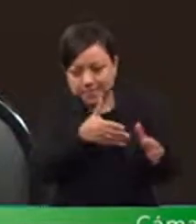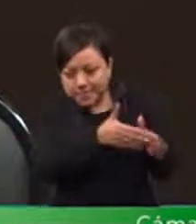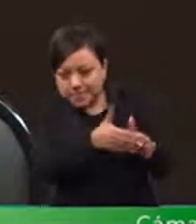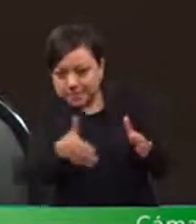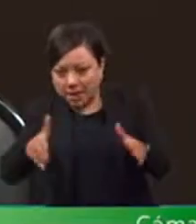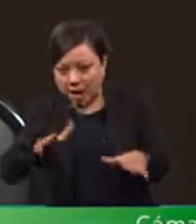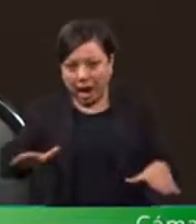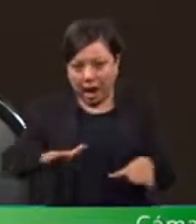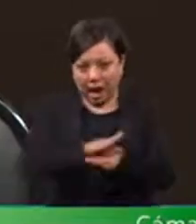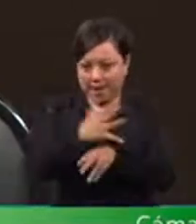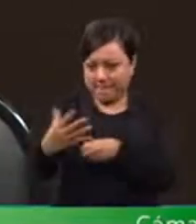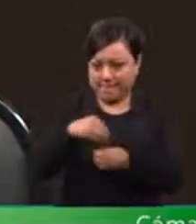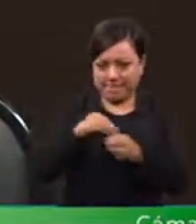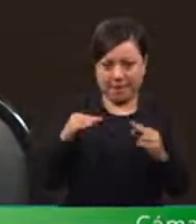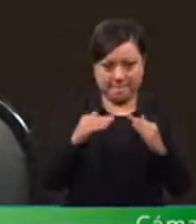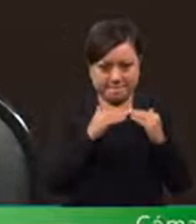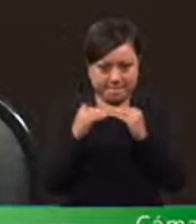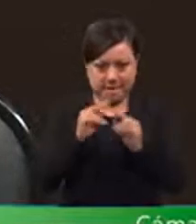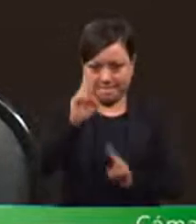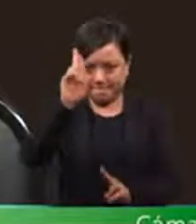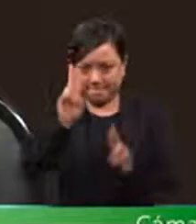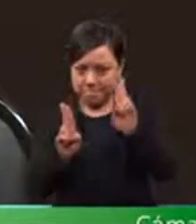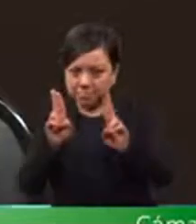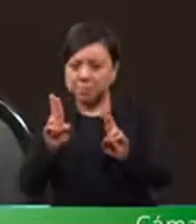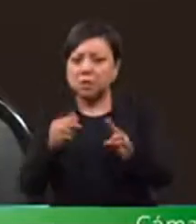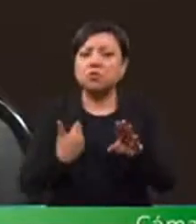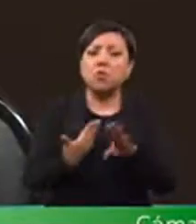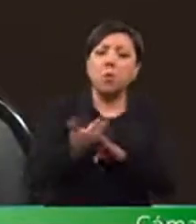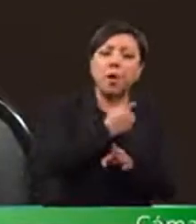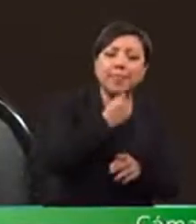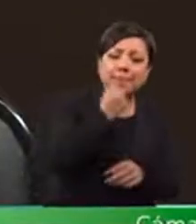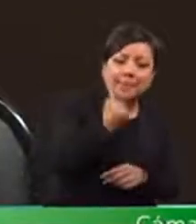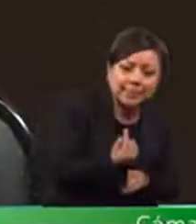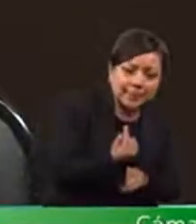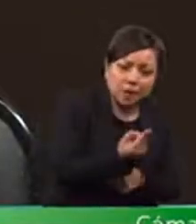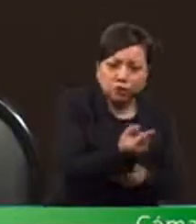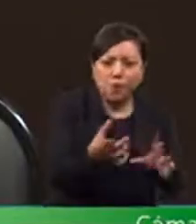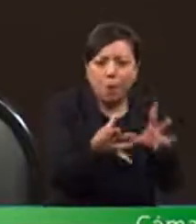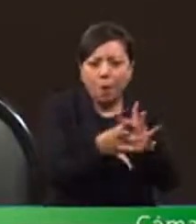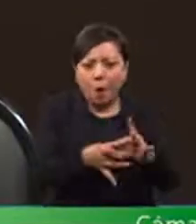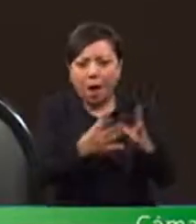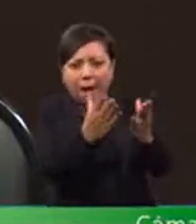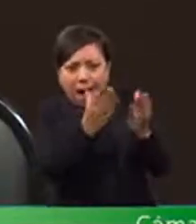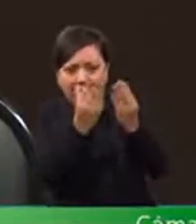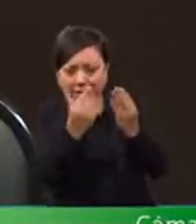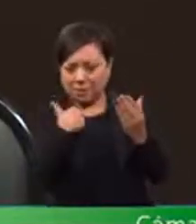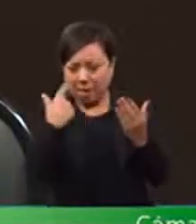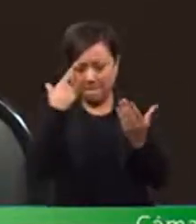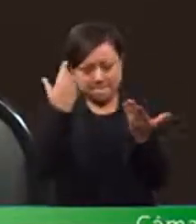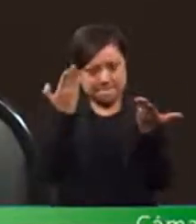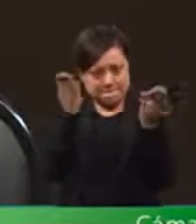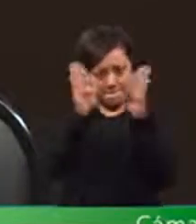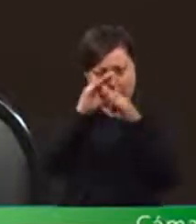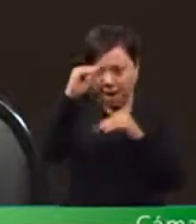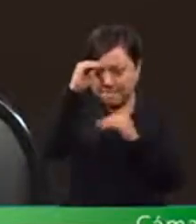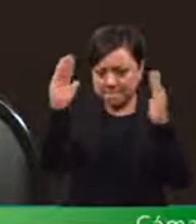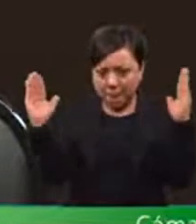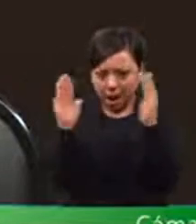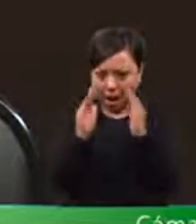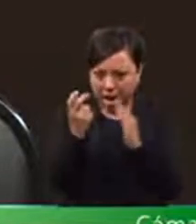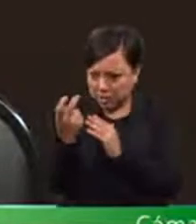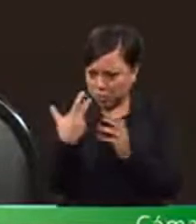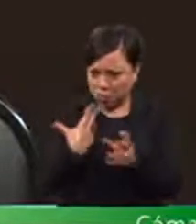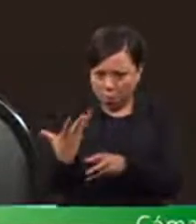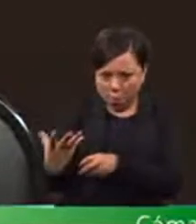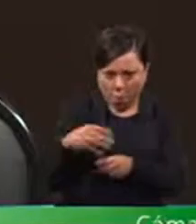enseñaron que desde pequeño la cerrazón no debe de tener cabida en la democracia. A mí me enseñaron a